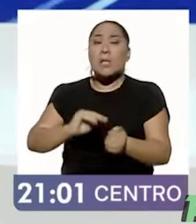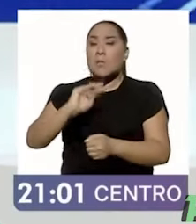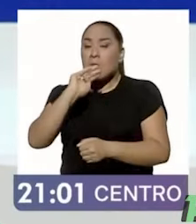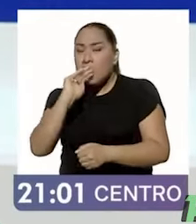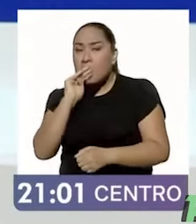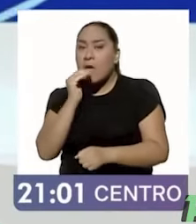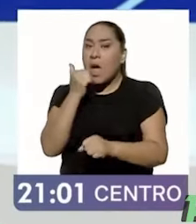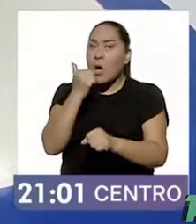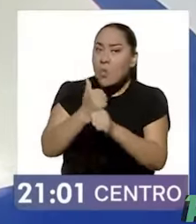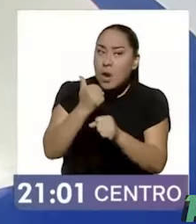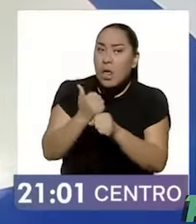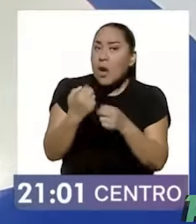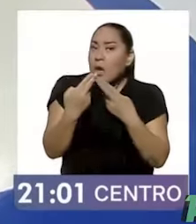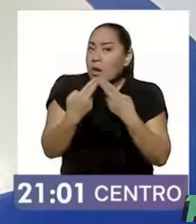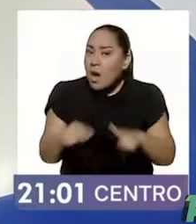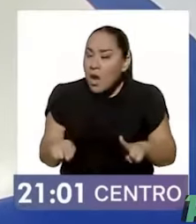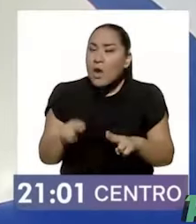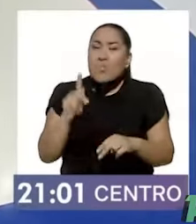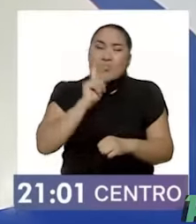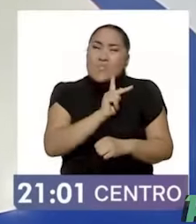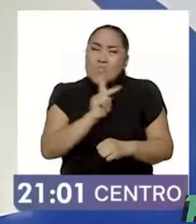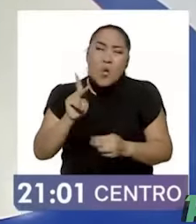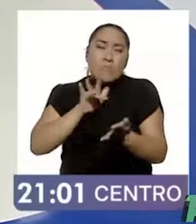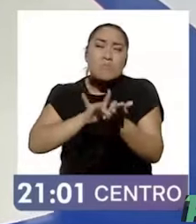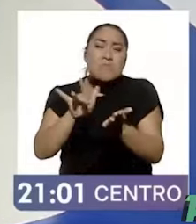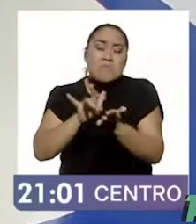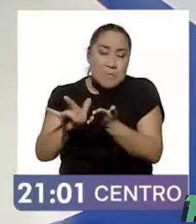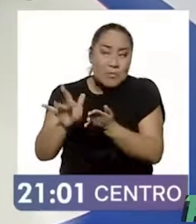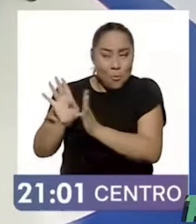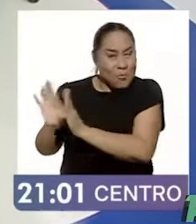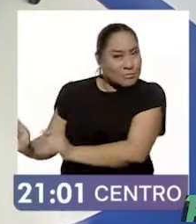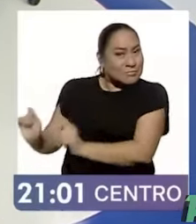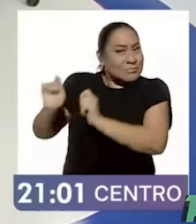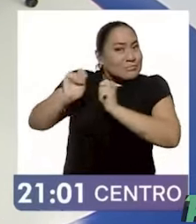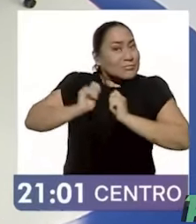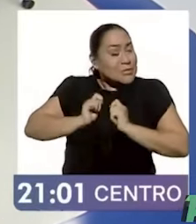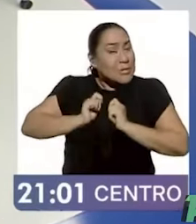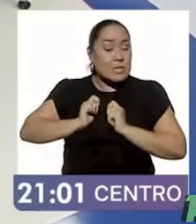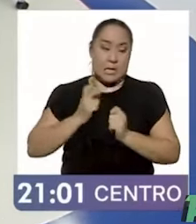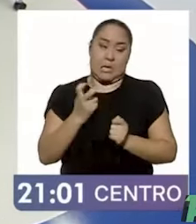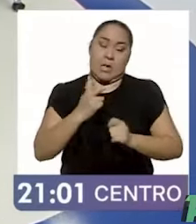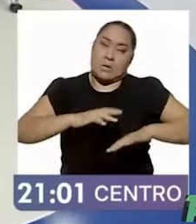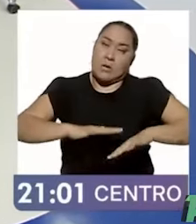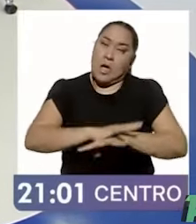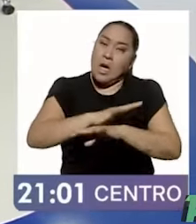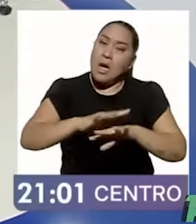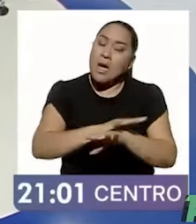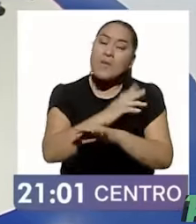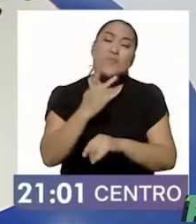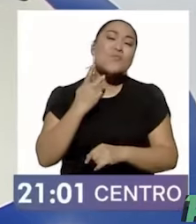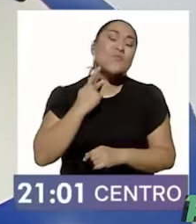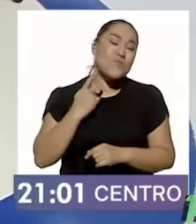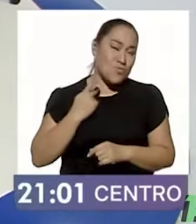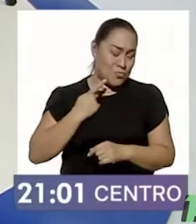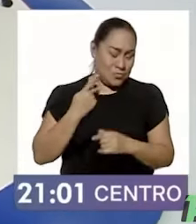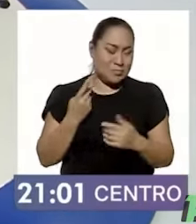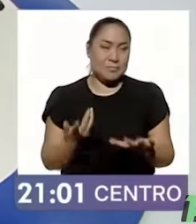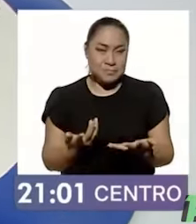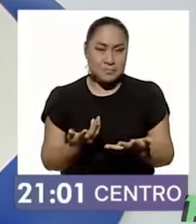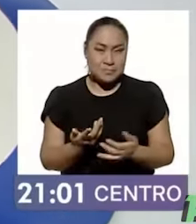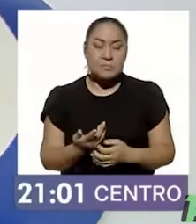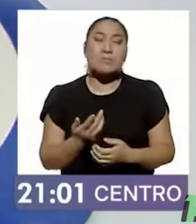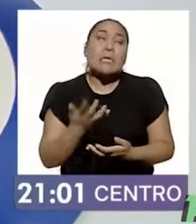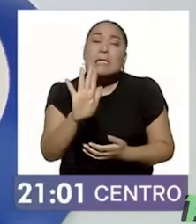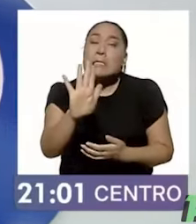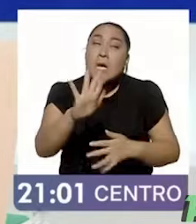hijas y nuestras nietas, llegamos todas, lo que significa que es un cambio de política pública. Me corrijo, no